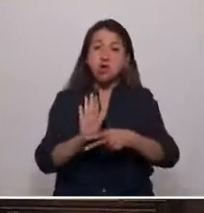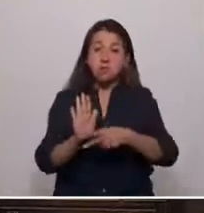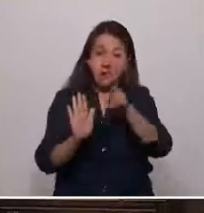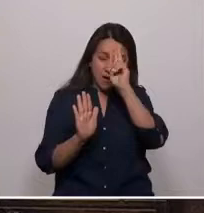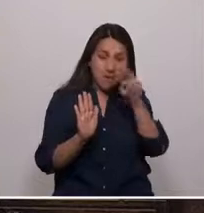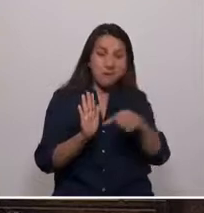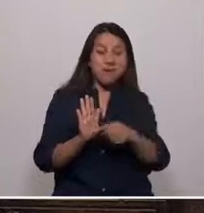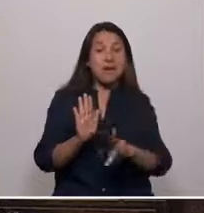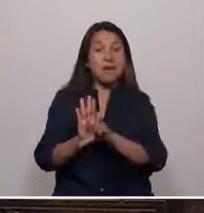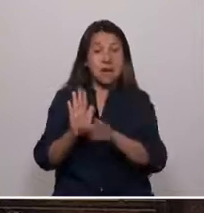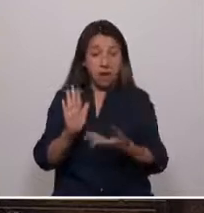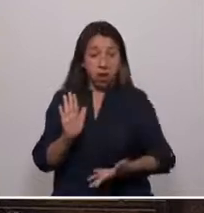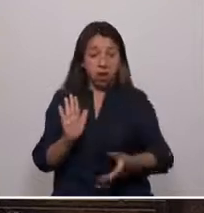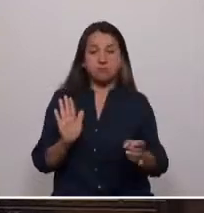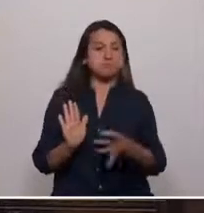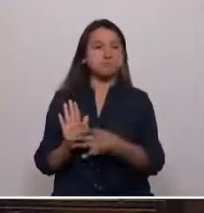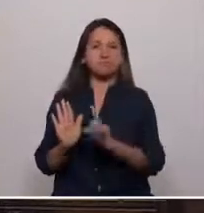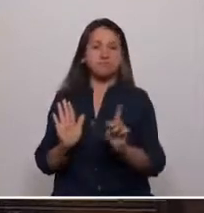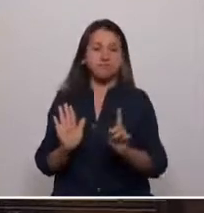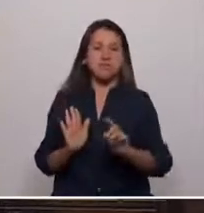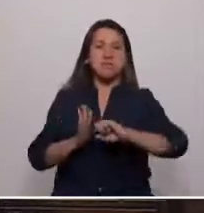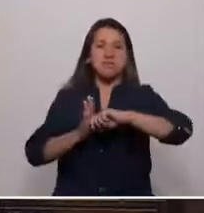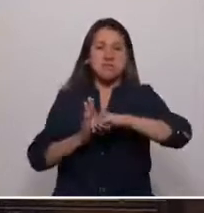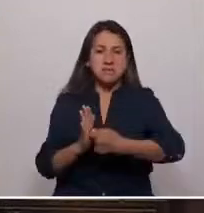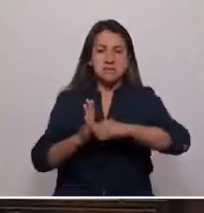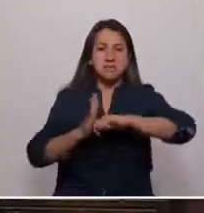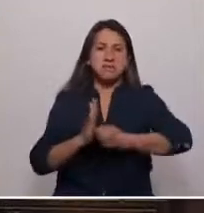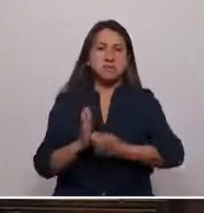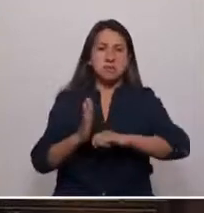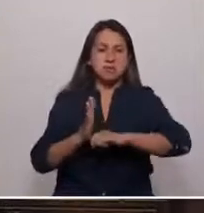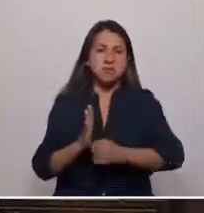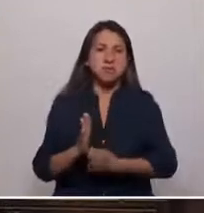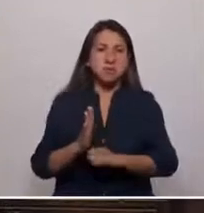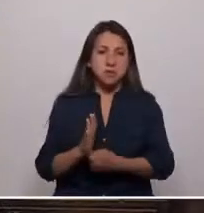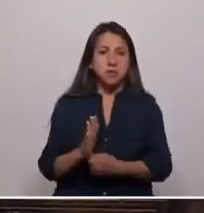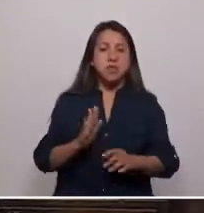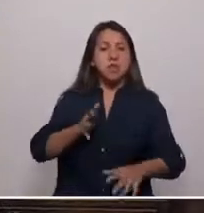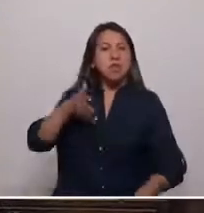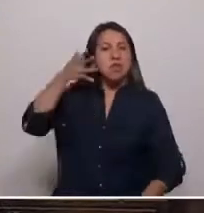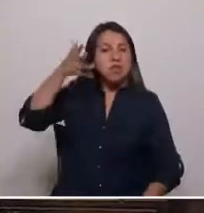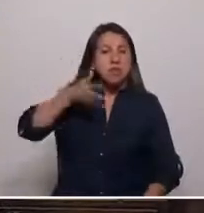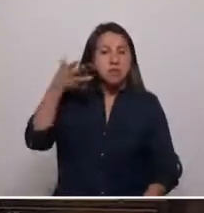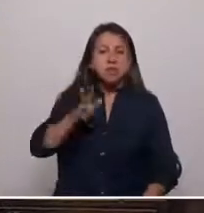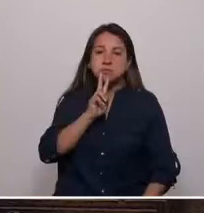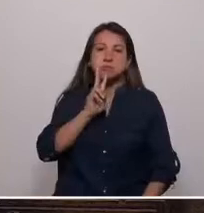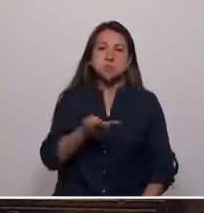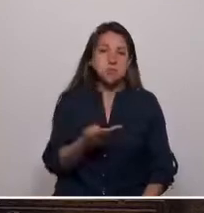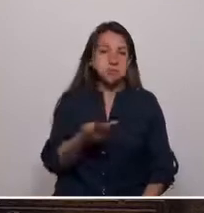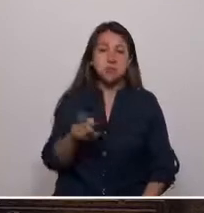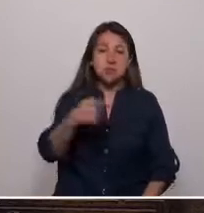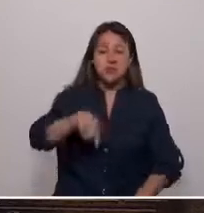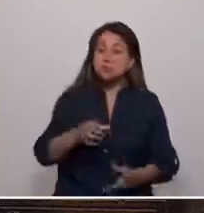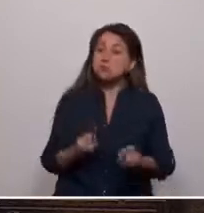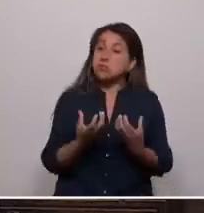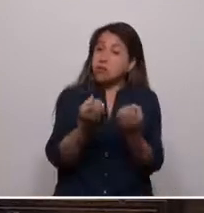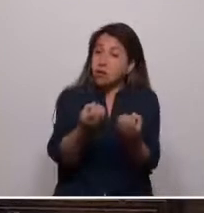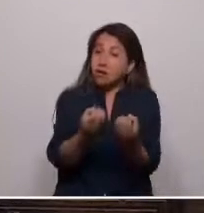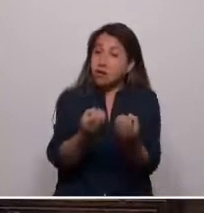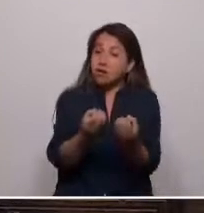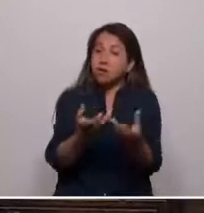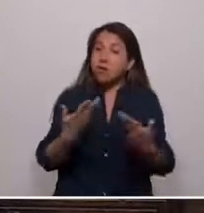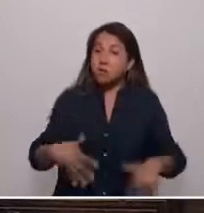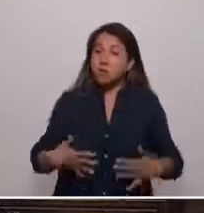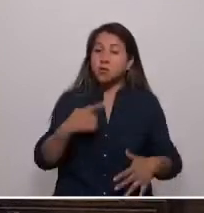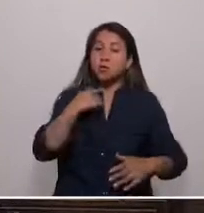la legislación vigente, cargadas de censura, demagogia y de discursos estridentes, que van a provocar muy probablemente